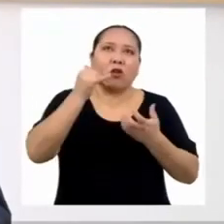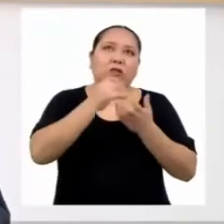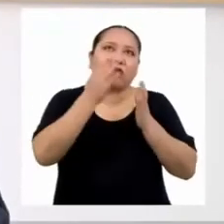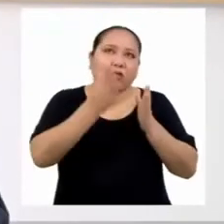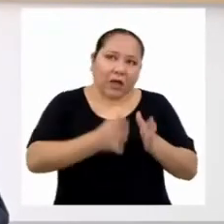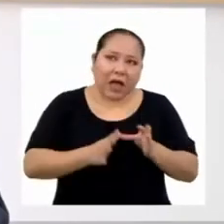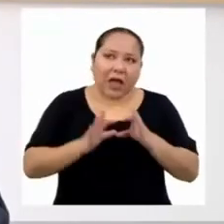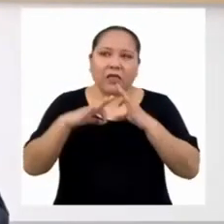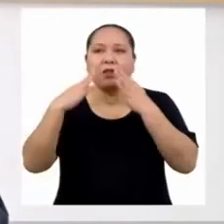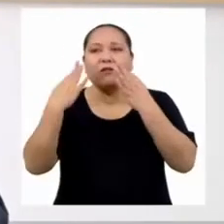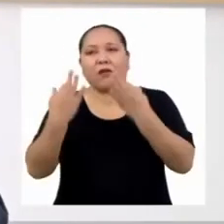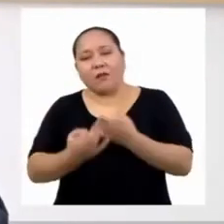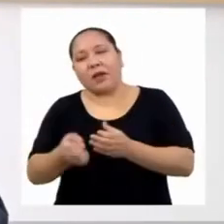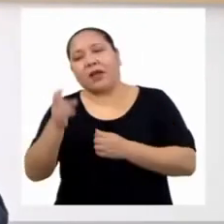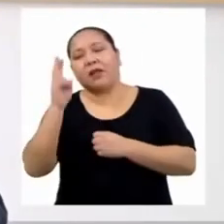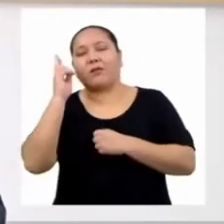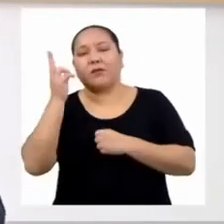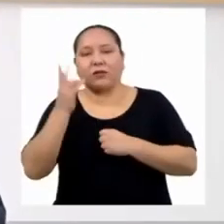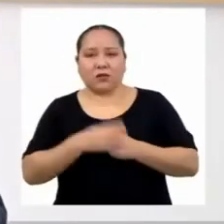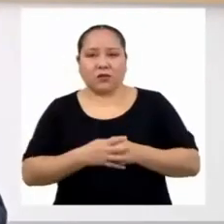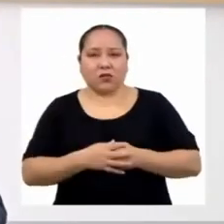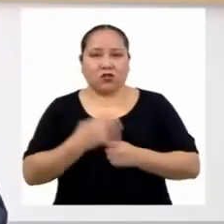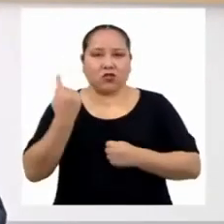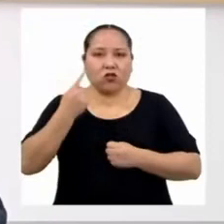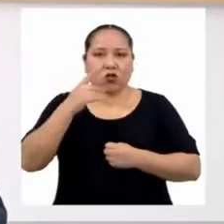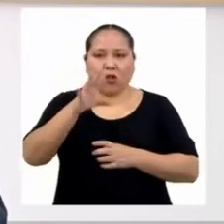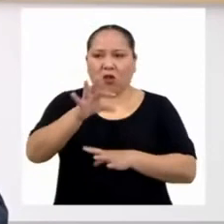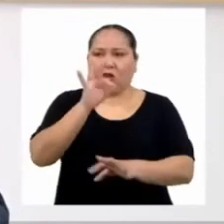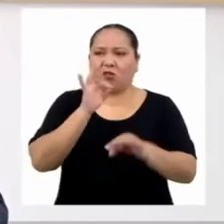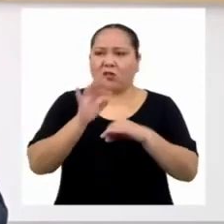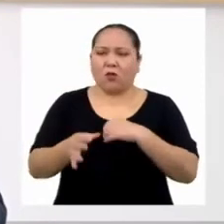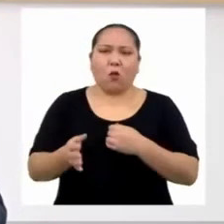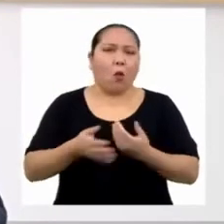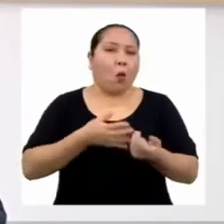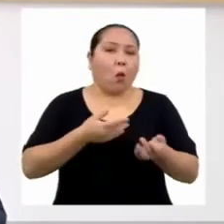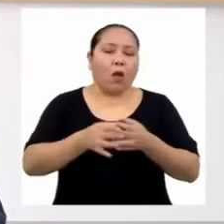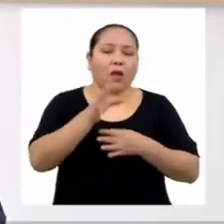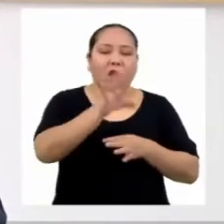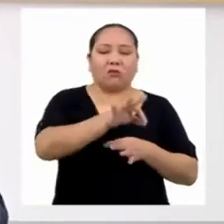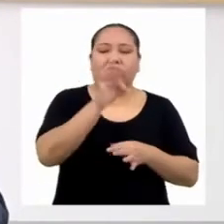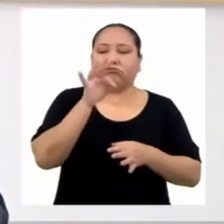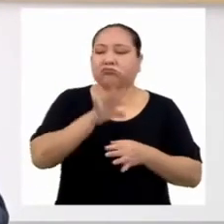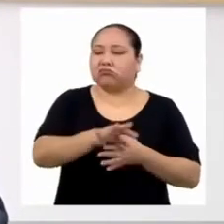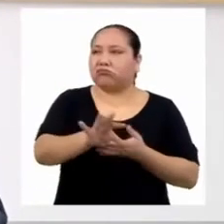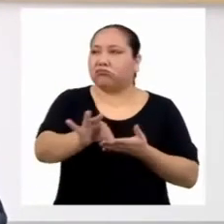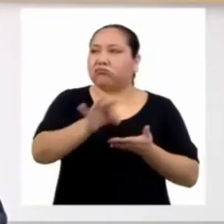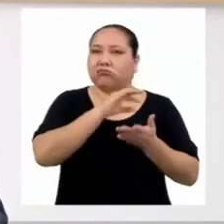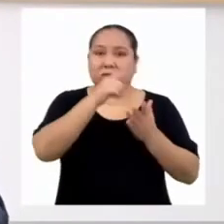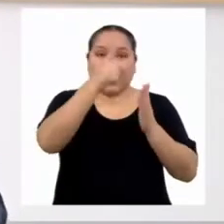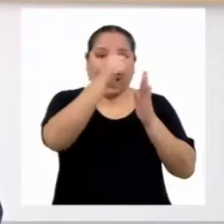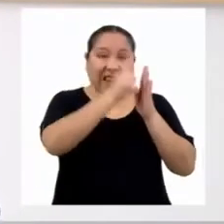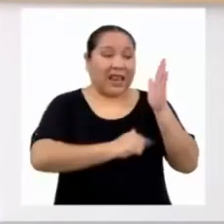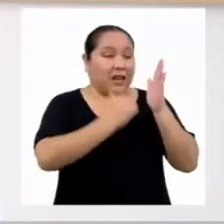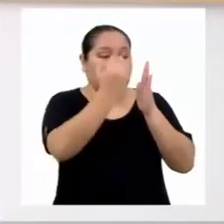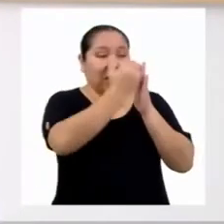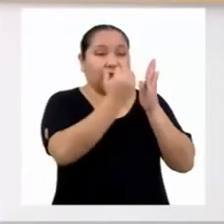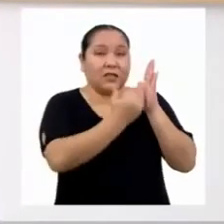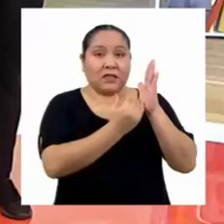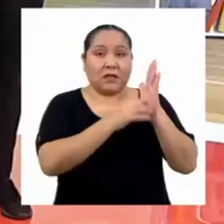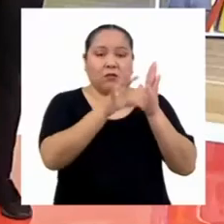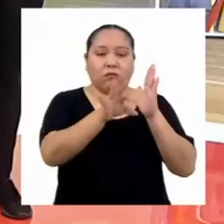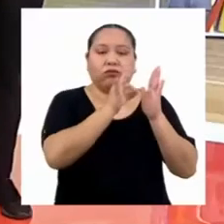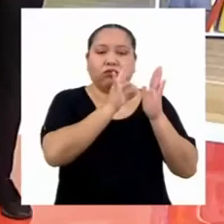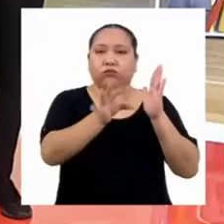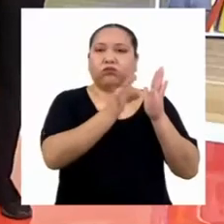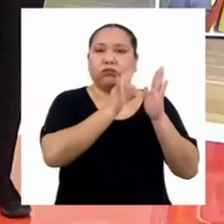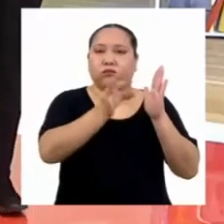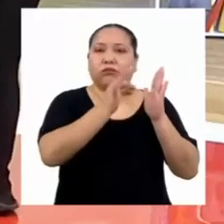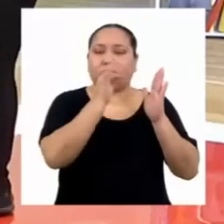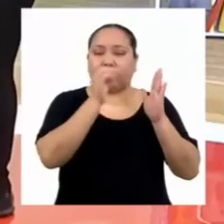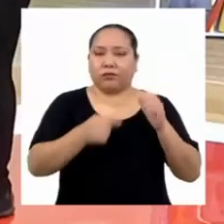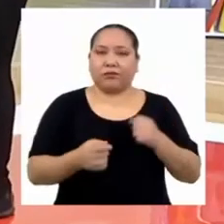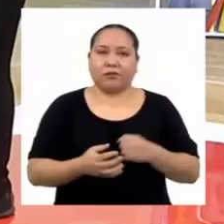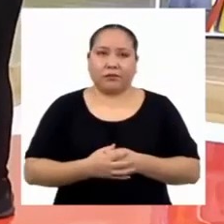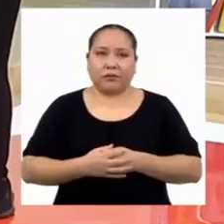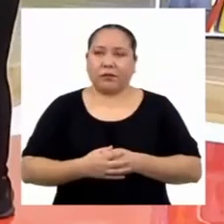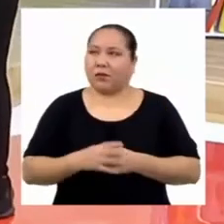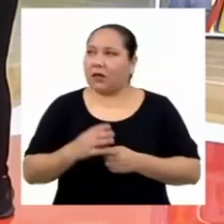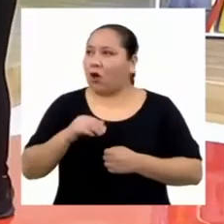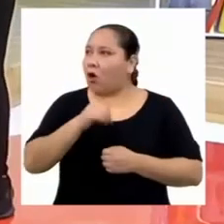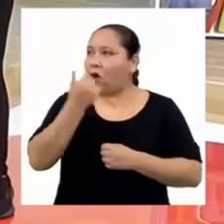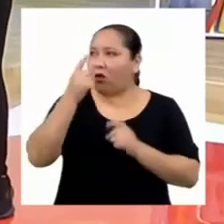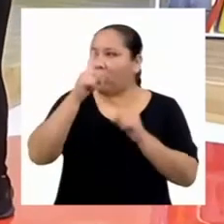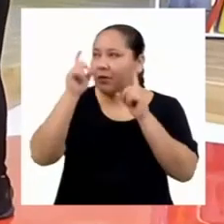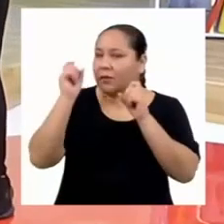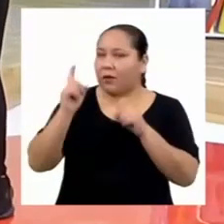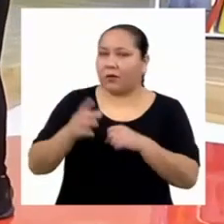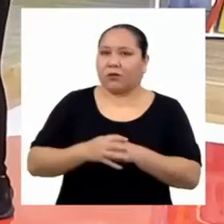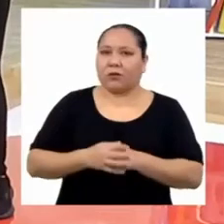docentes. Solo tenemos que seleccionar al azar de la lista total en cada grupo o estrato. Tenemos una consulta